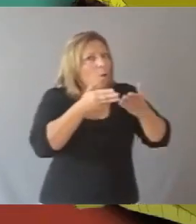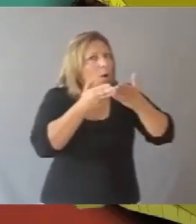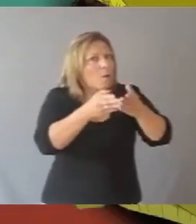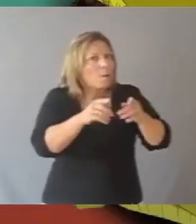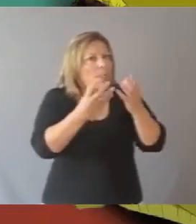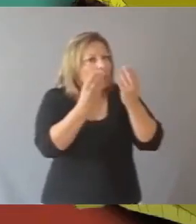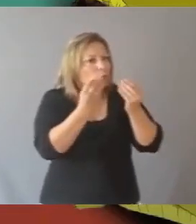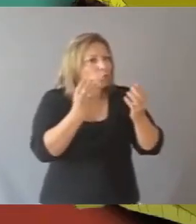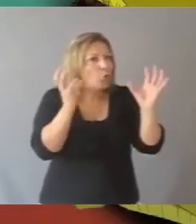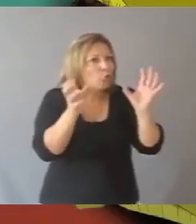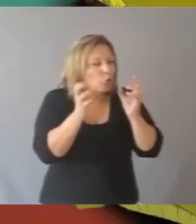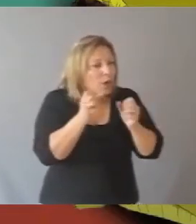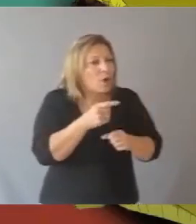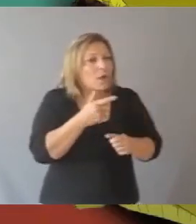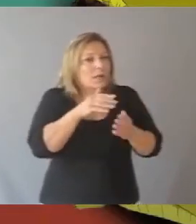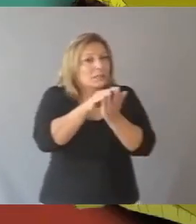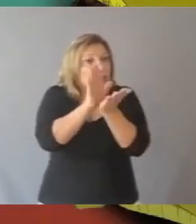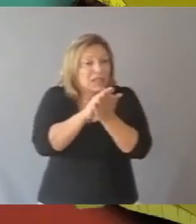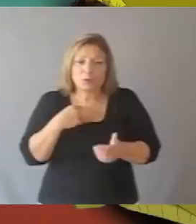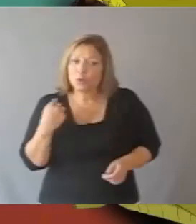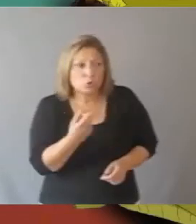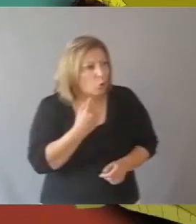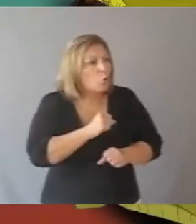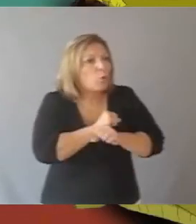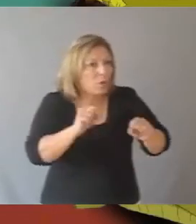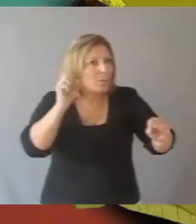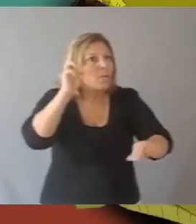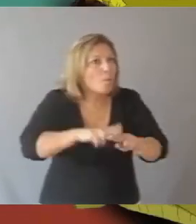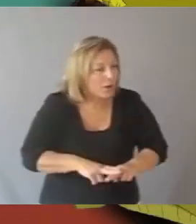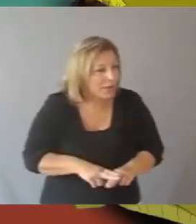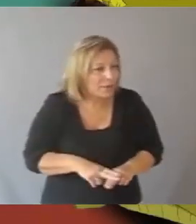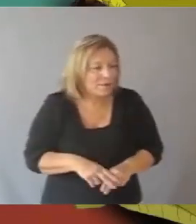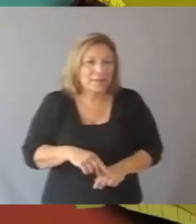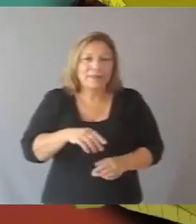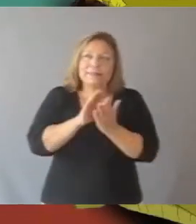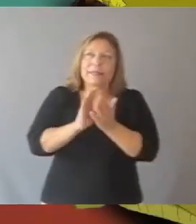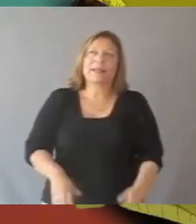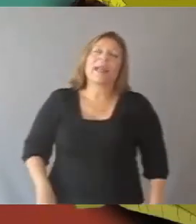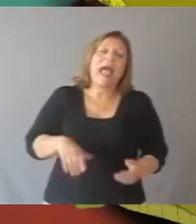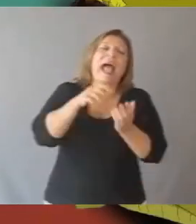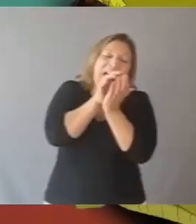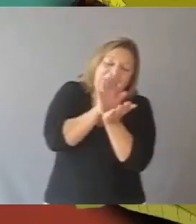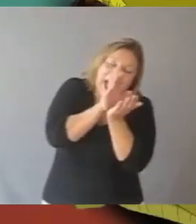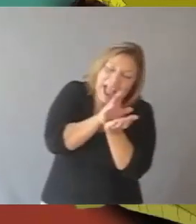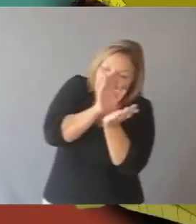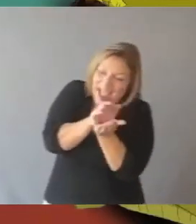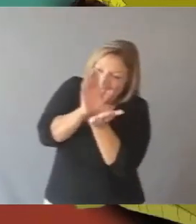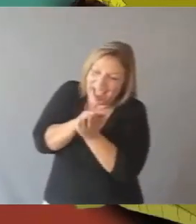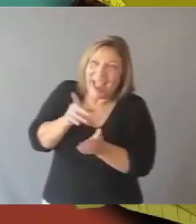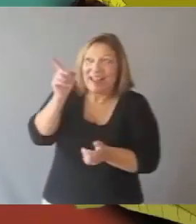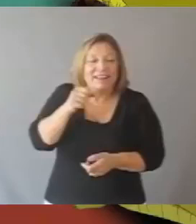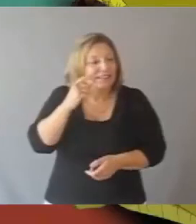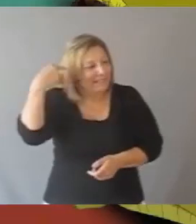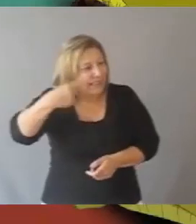que era un vapor lleno de fuego y que los yacarés se iban a morir todos si el buque seguía pasando. Pero los yacarés se echaron a reír porque